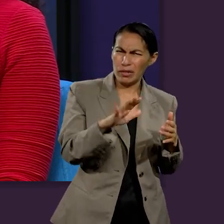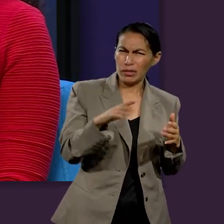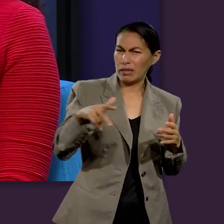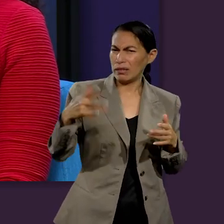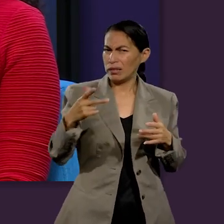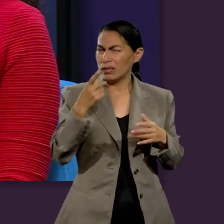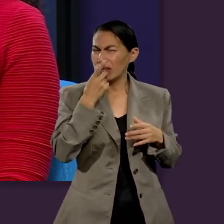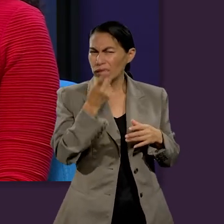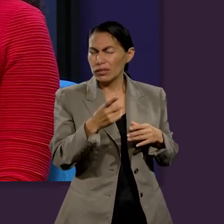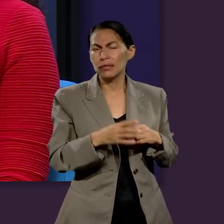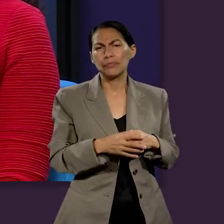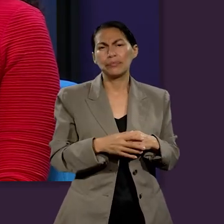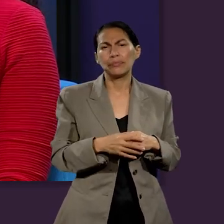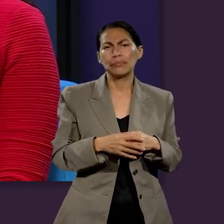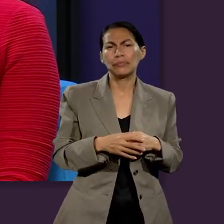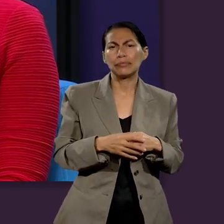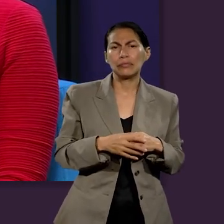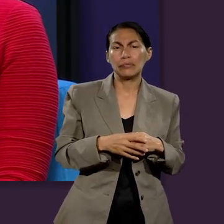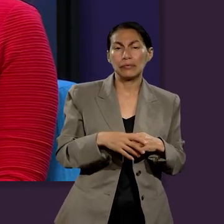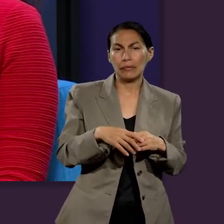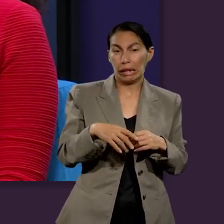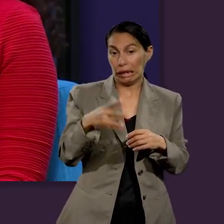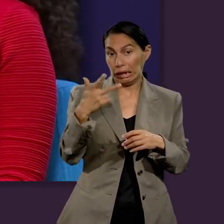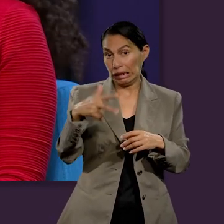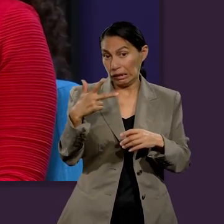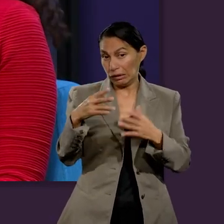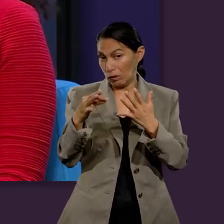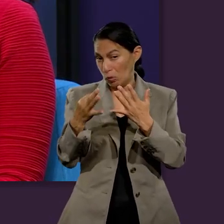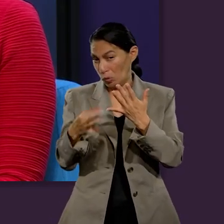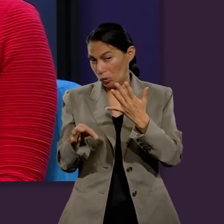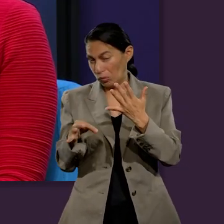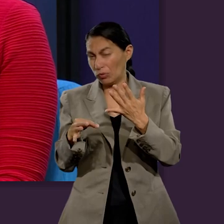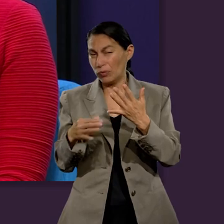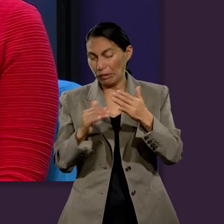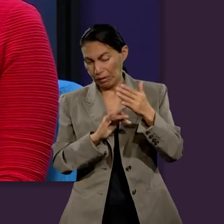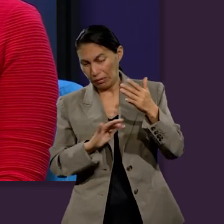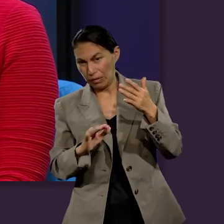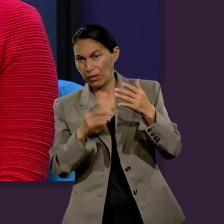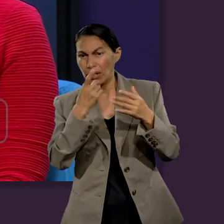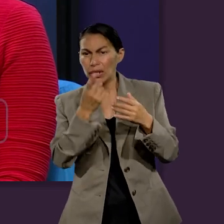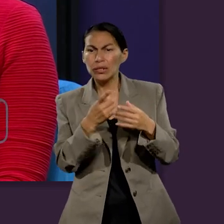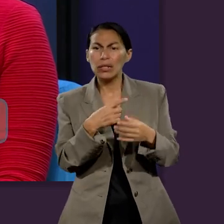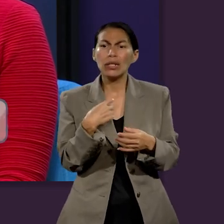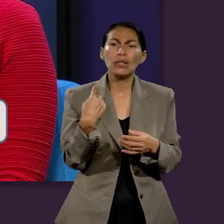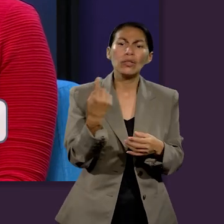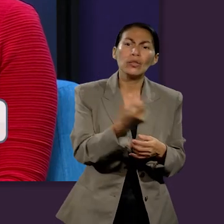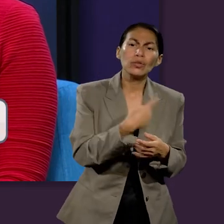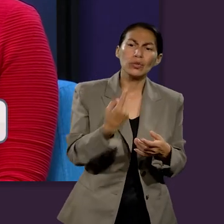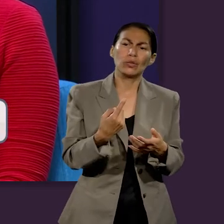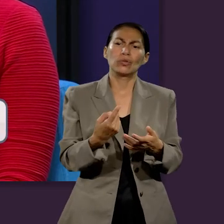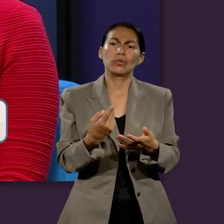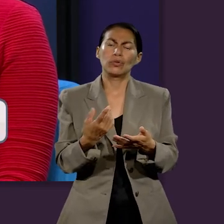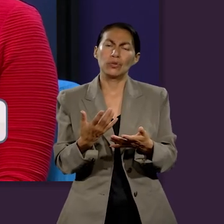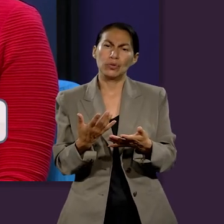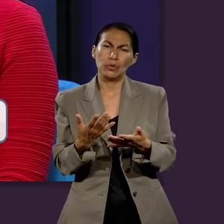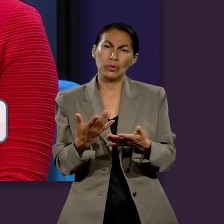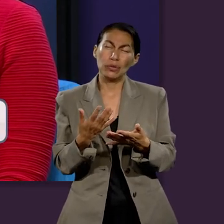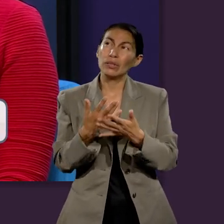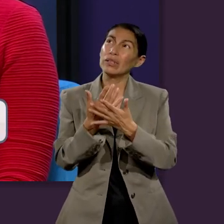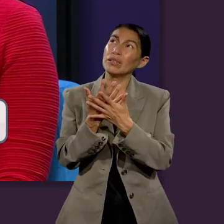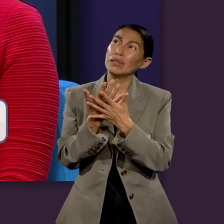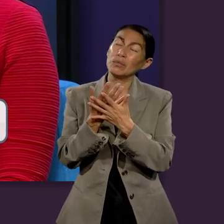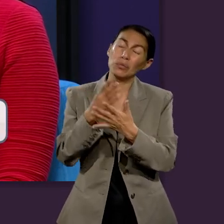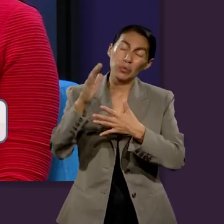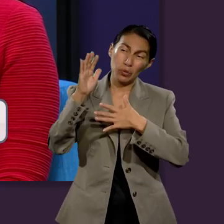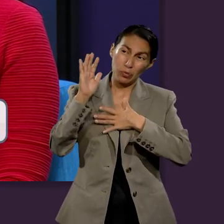él sigue exponiendo toda esta parte. Pero me encanta cómo termina el 13, porque dice, pero nosotros, los que